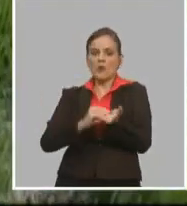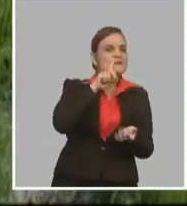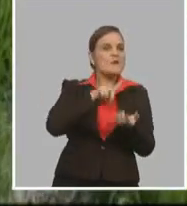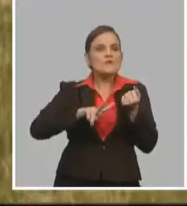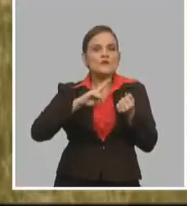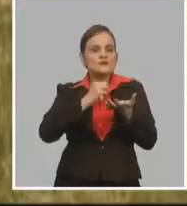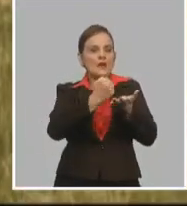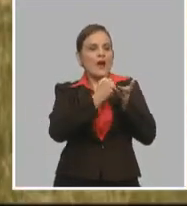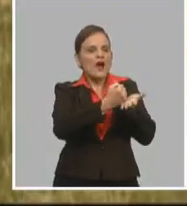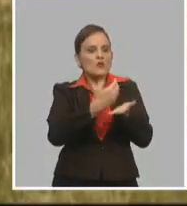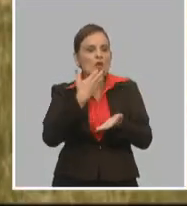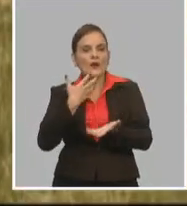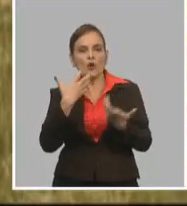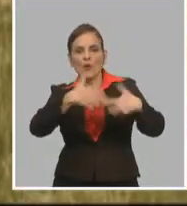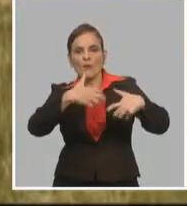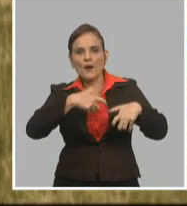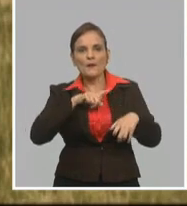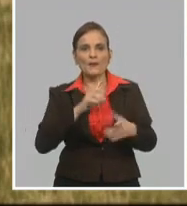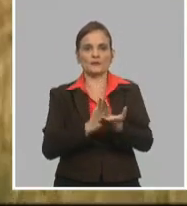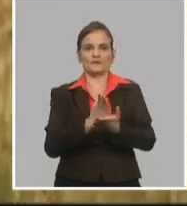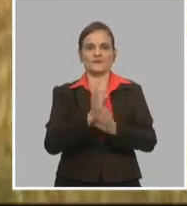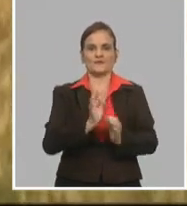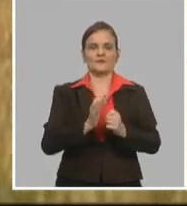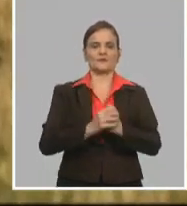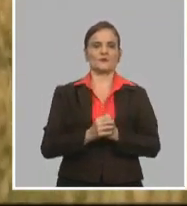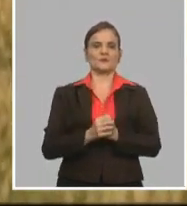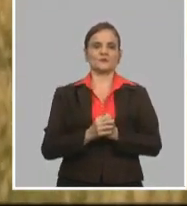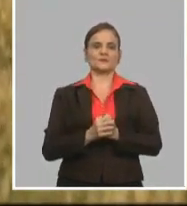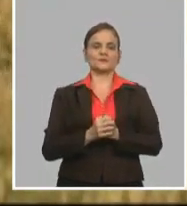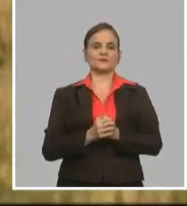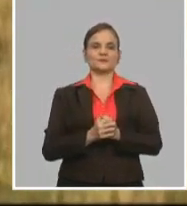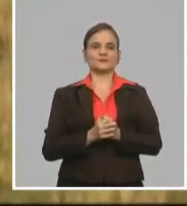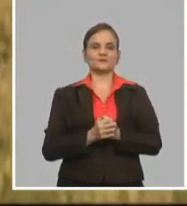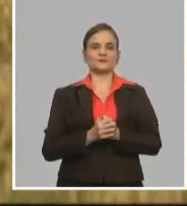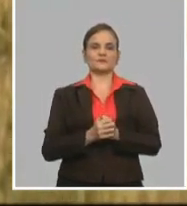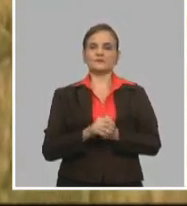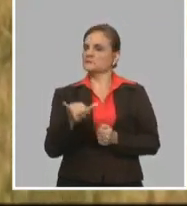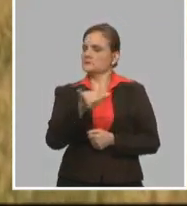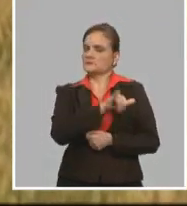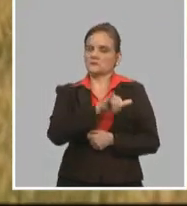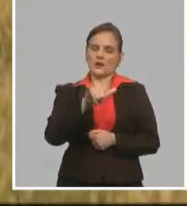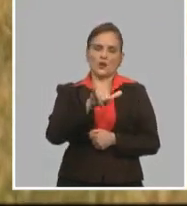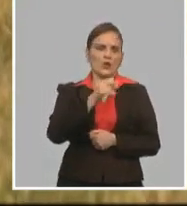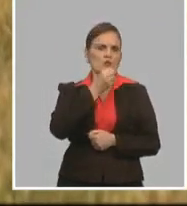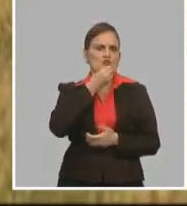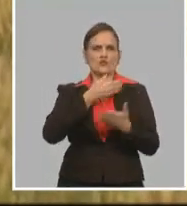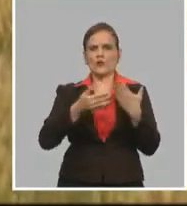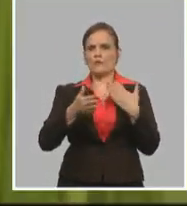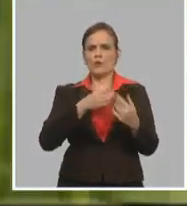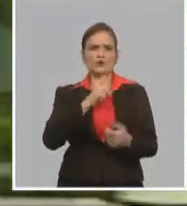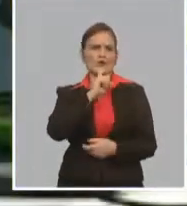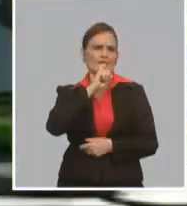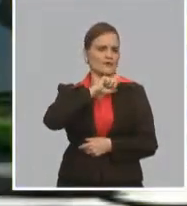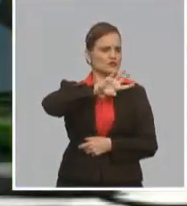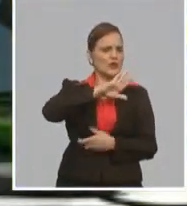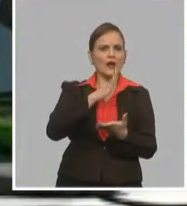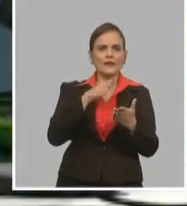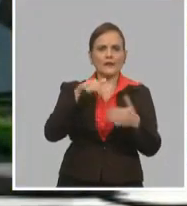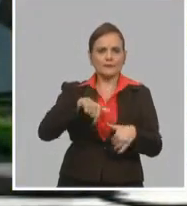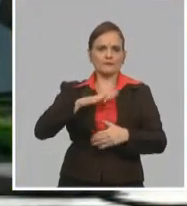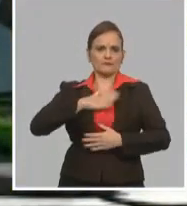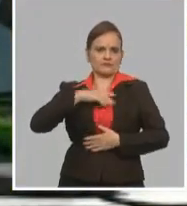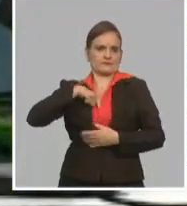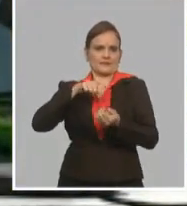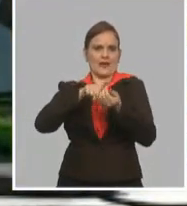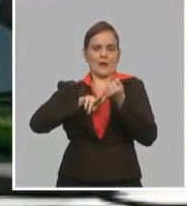con mucho deseo, con mucho amor para que se terminen, pasándole por arriba todas las dificultades que pudiéramos tener, pero para tenerlas